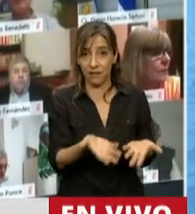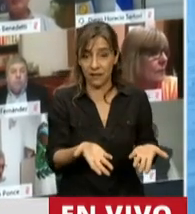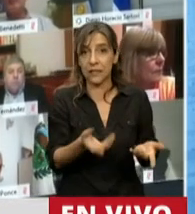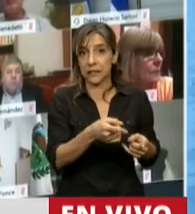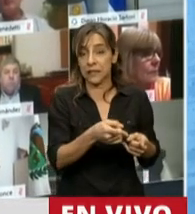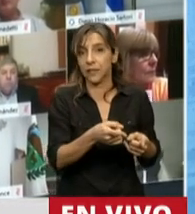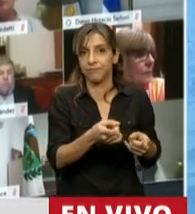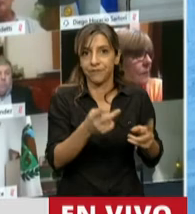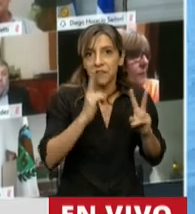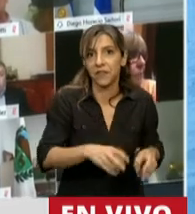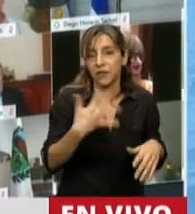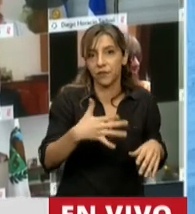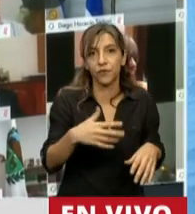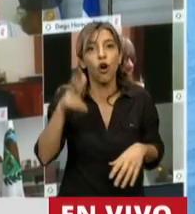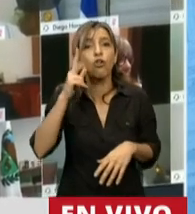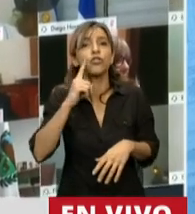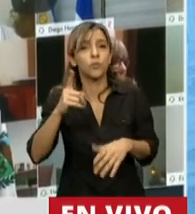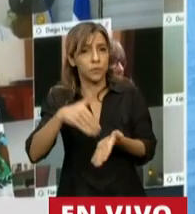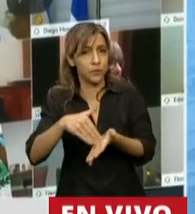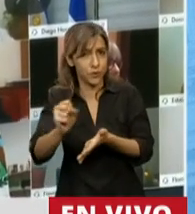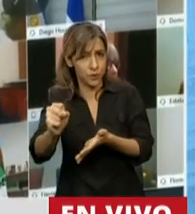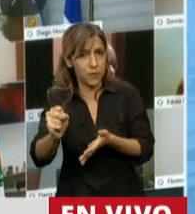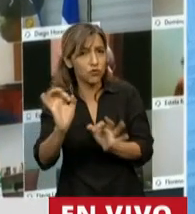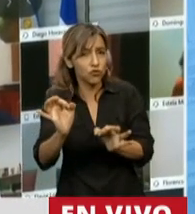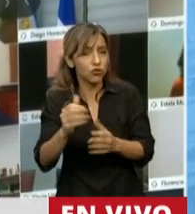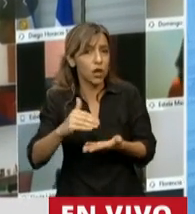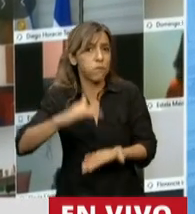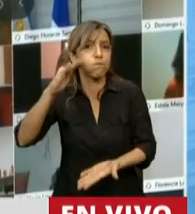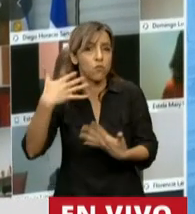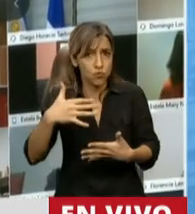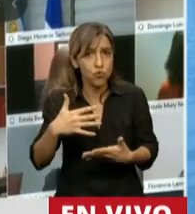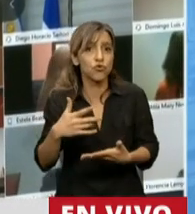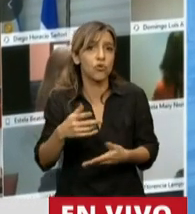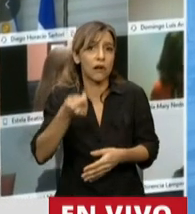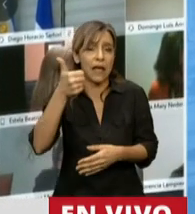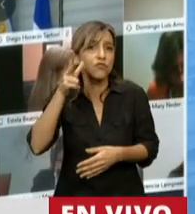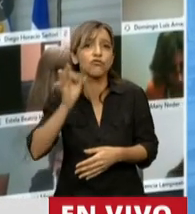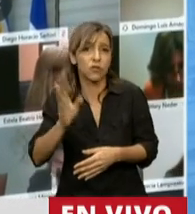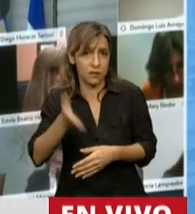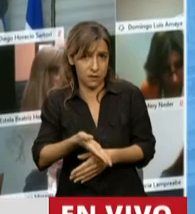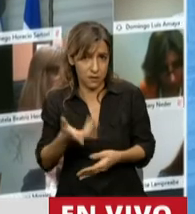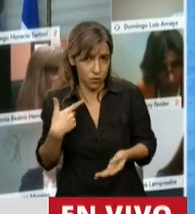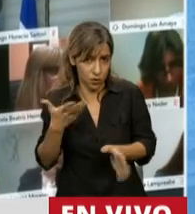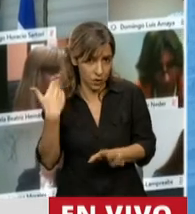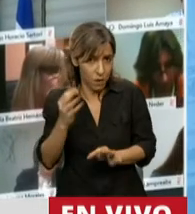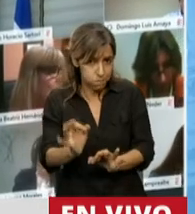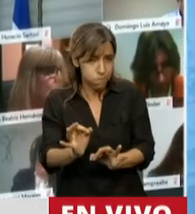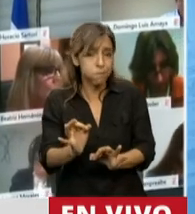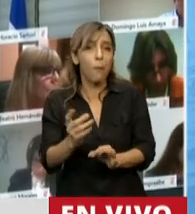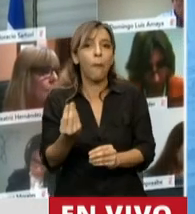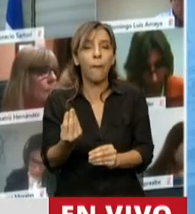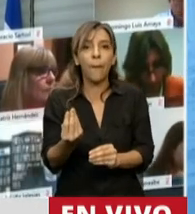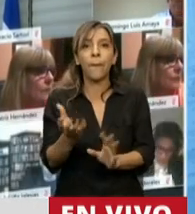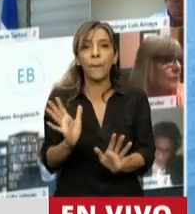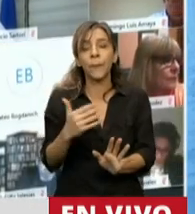mucho en los gastos de funcionamiento de las universidades, como les dije, casi un 80%. Y por considerarme